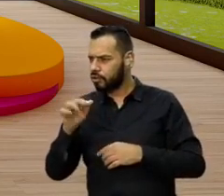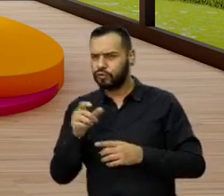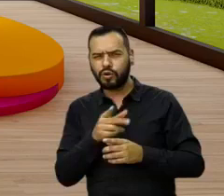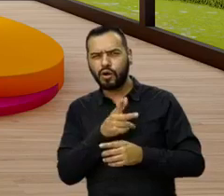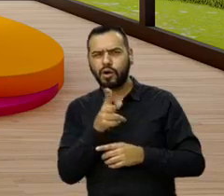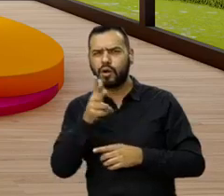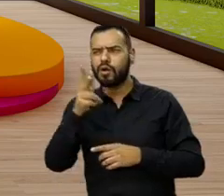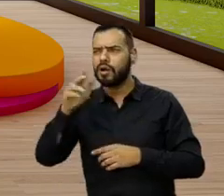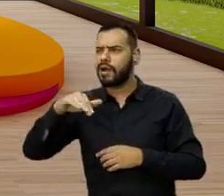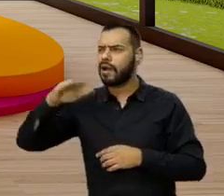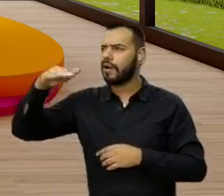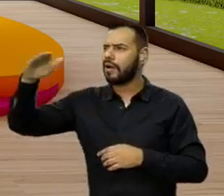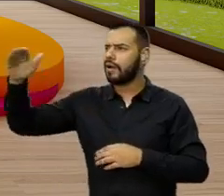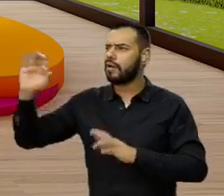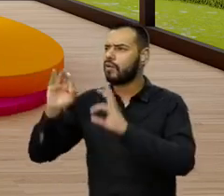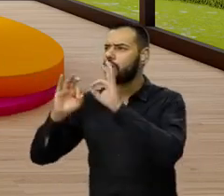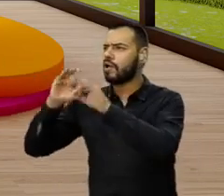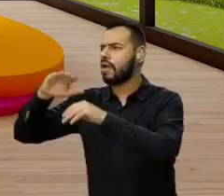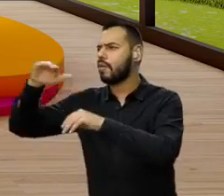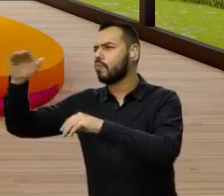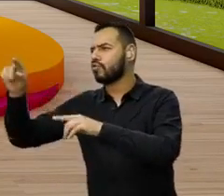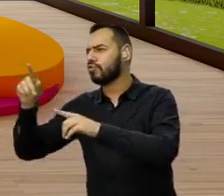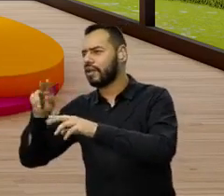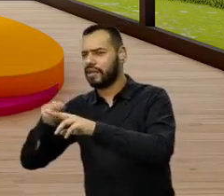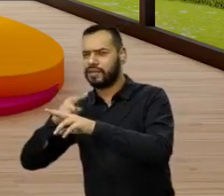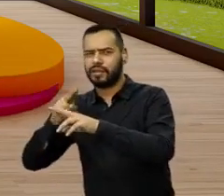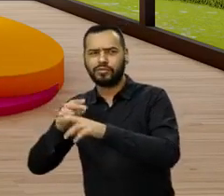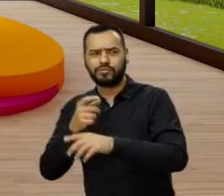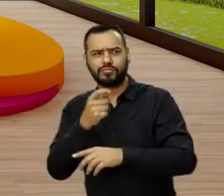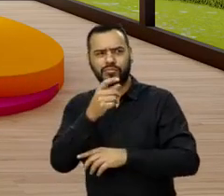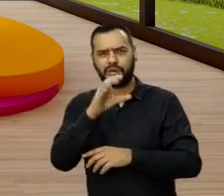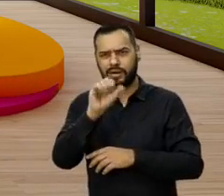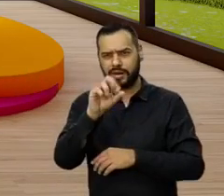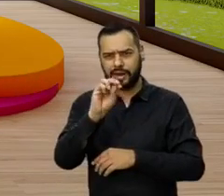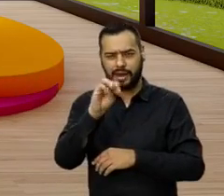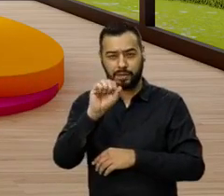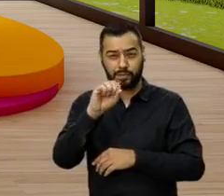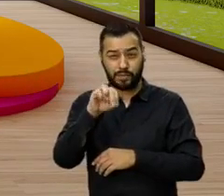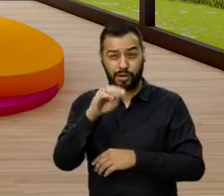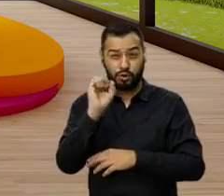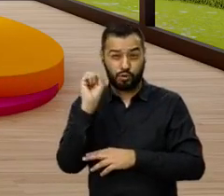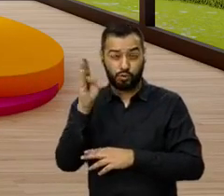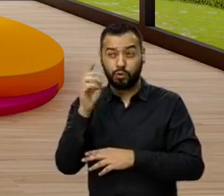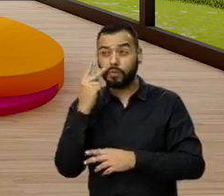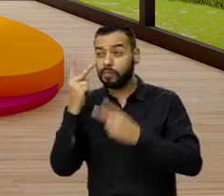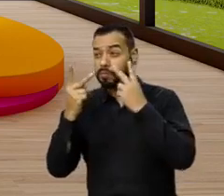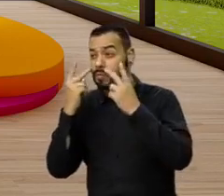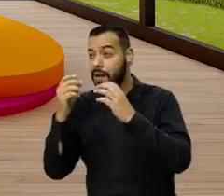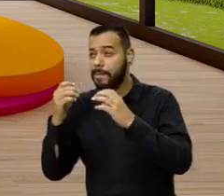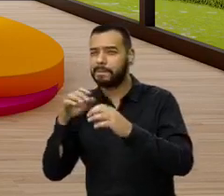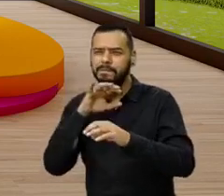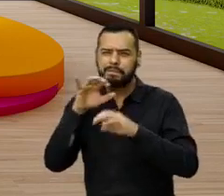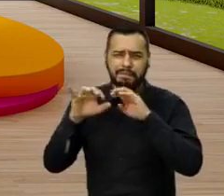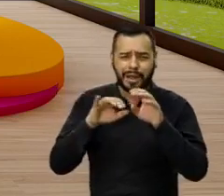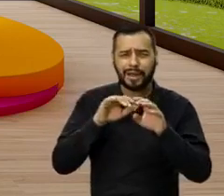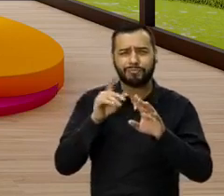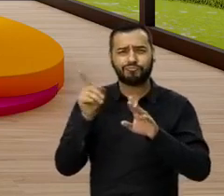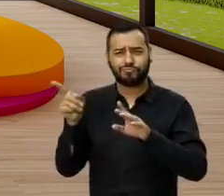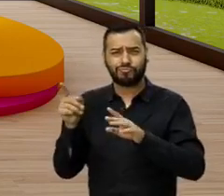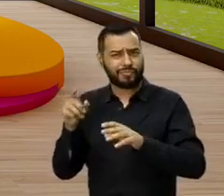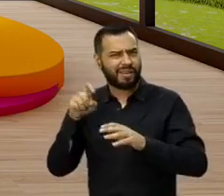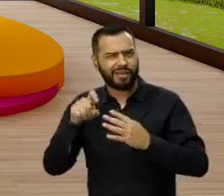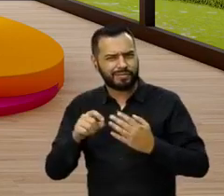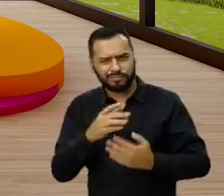a zonas de reservas naturales, estuvimos al lado del Carmen Club, visitamos nuestras mascotas, todo lo que quieras. No, ¿qué